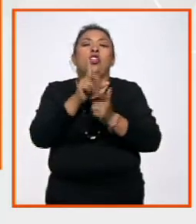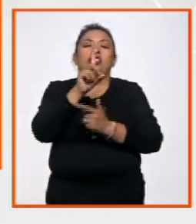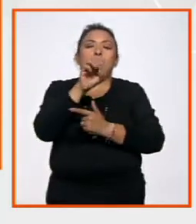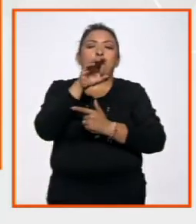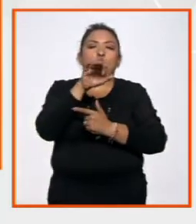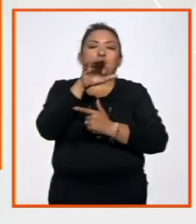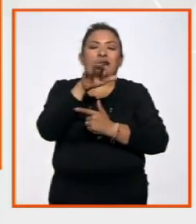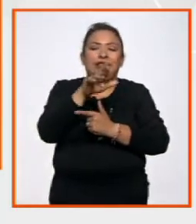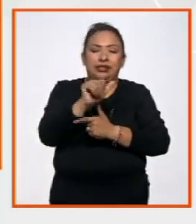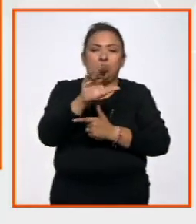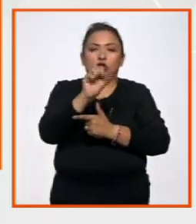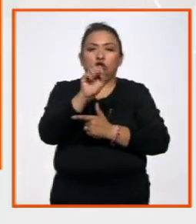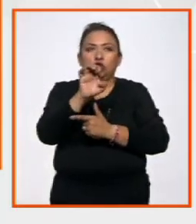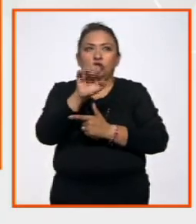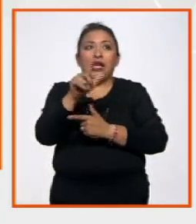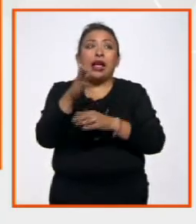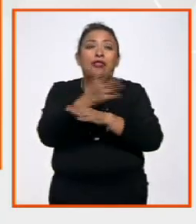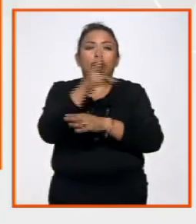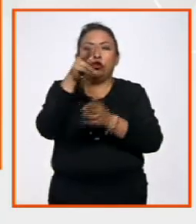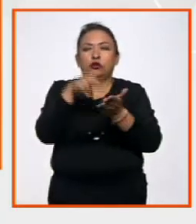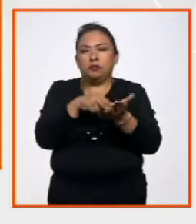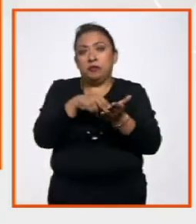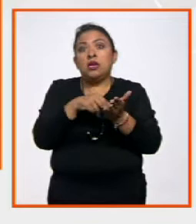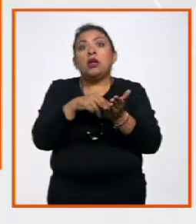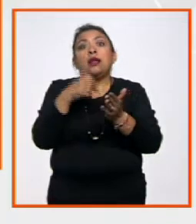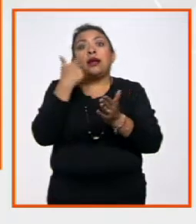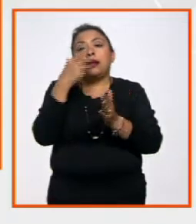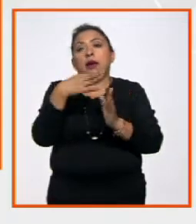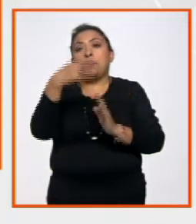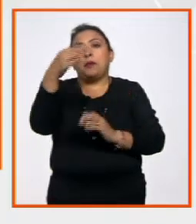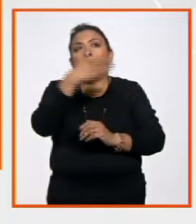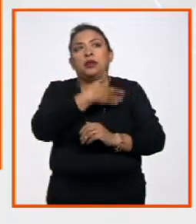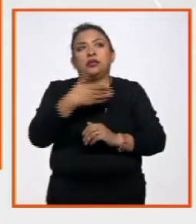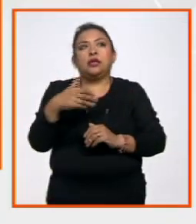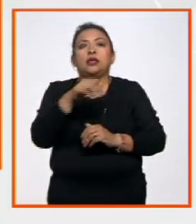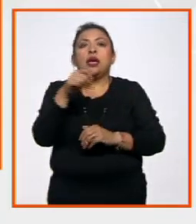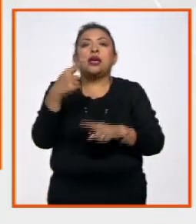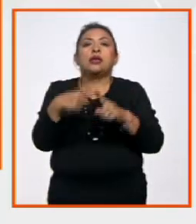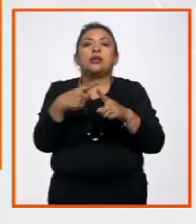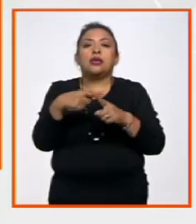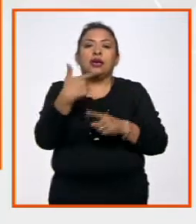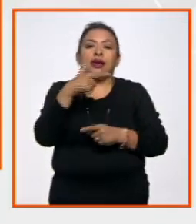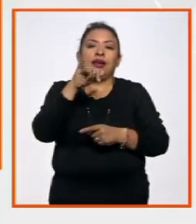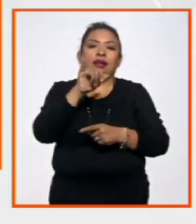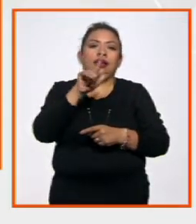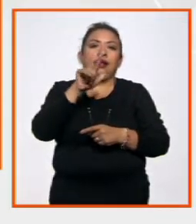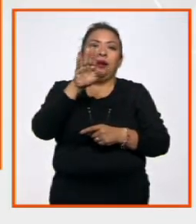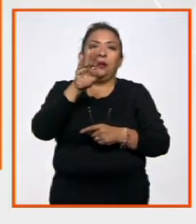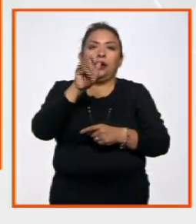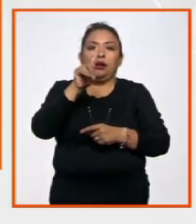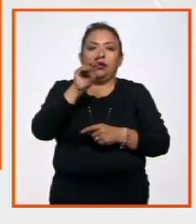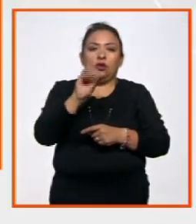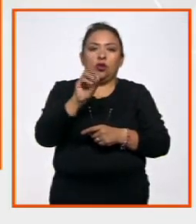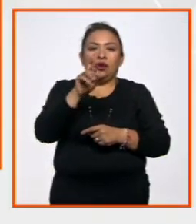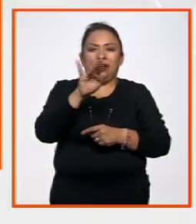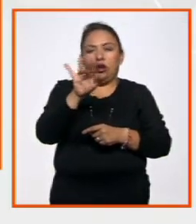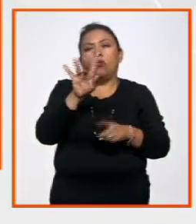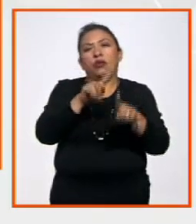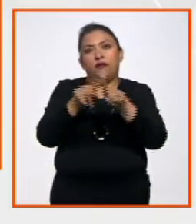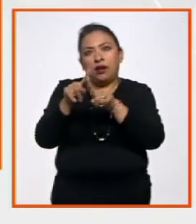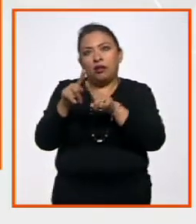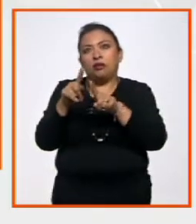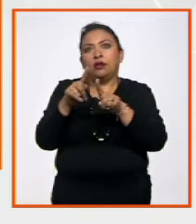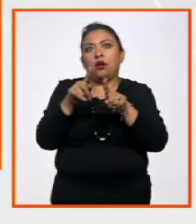Social, este partido que en el 2000 postuló a la presidencia a nuestro querido Gilberto Rincón Gallardo. Con todas estas